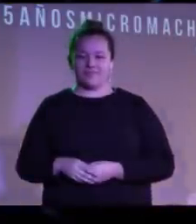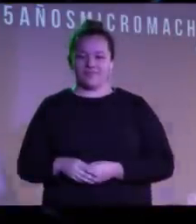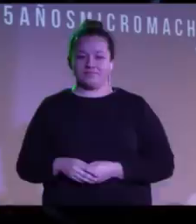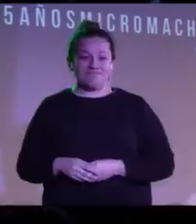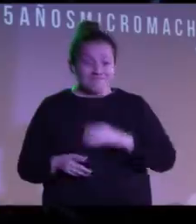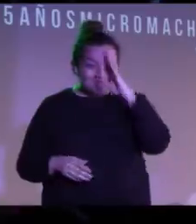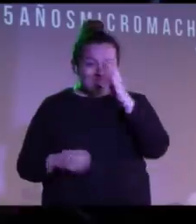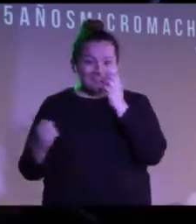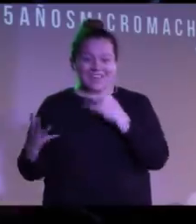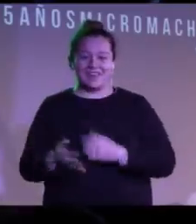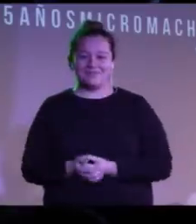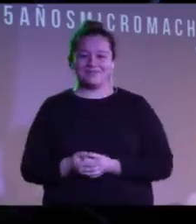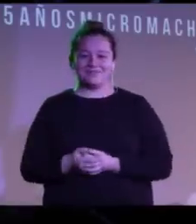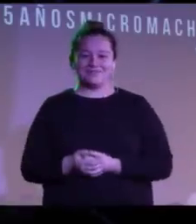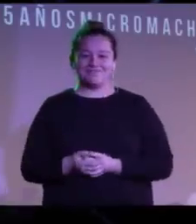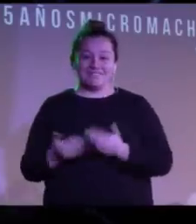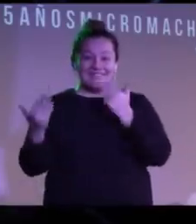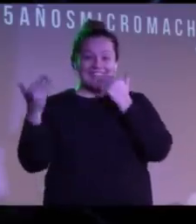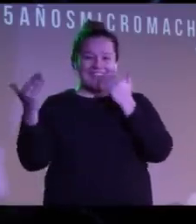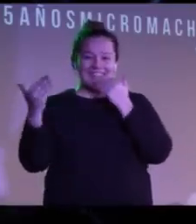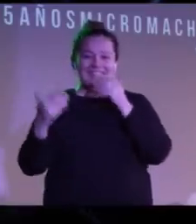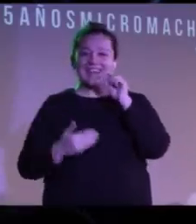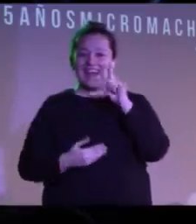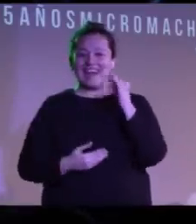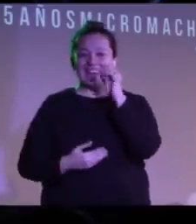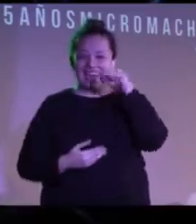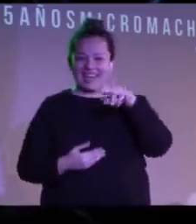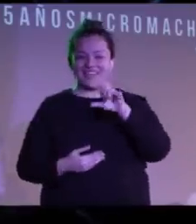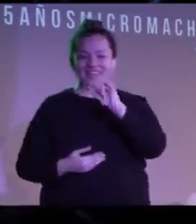Gracias a Alejandra Martínez de Miguel. Gracias.